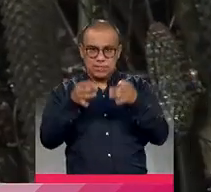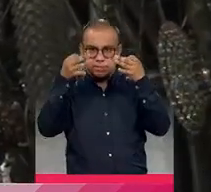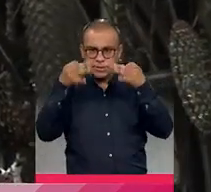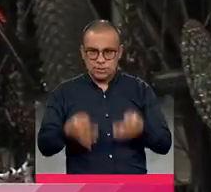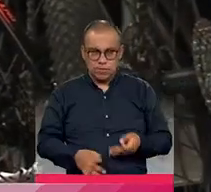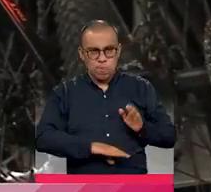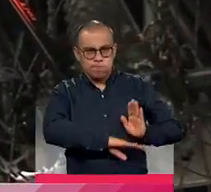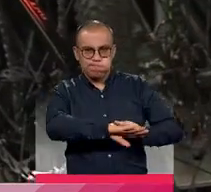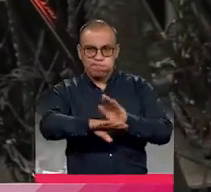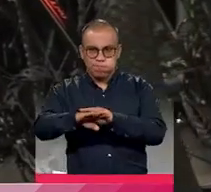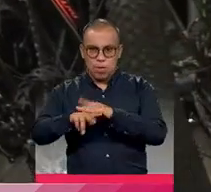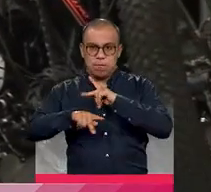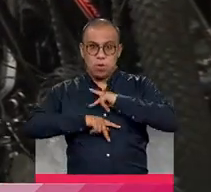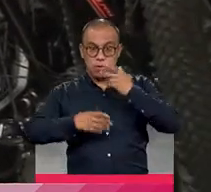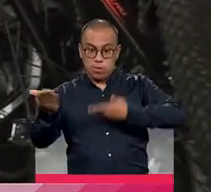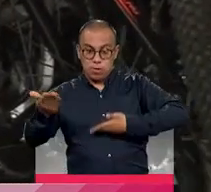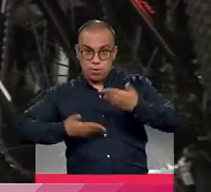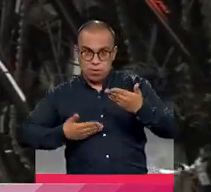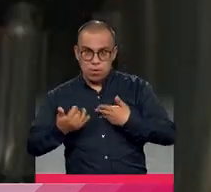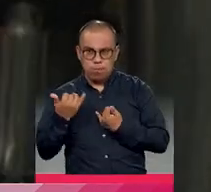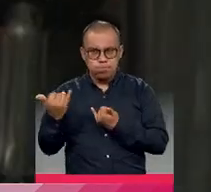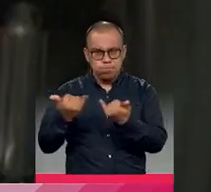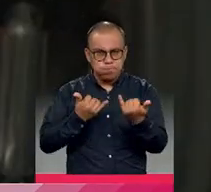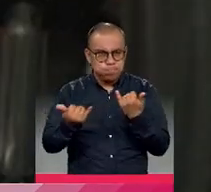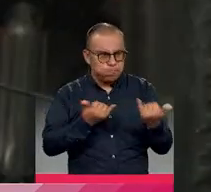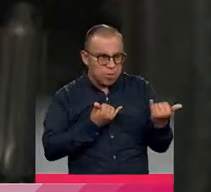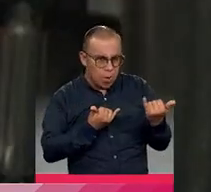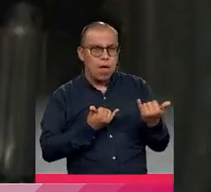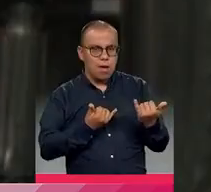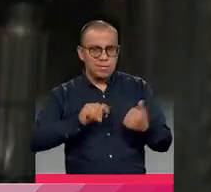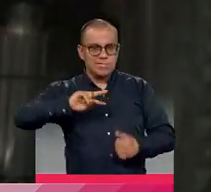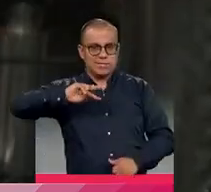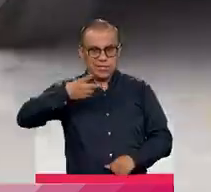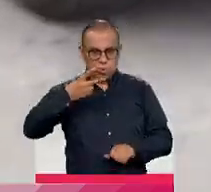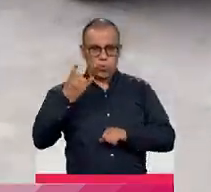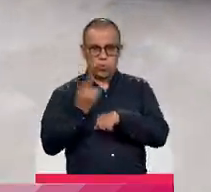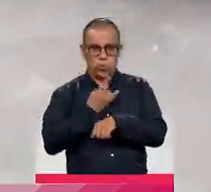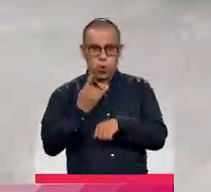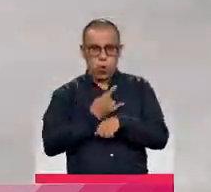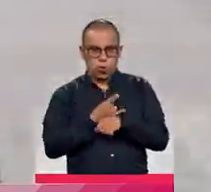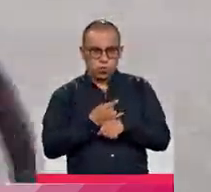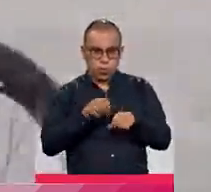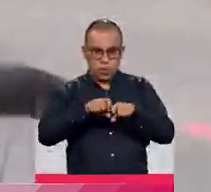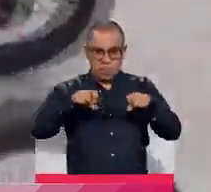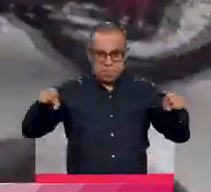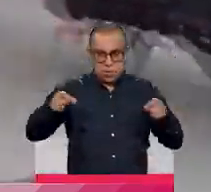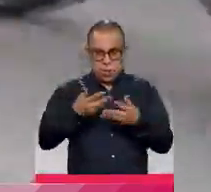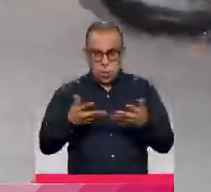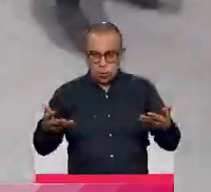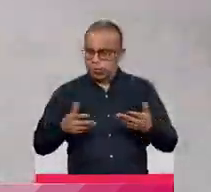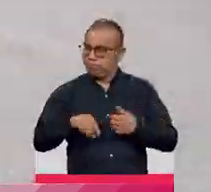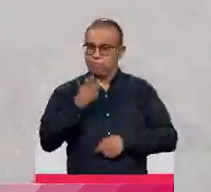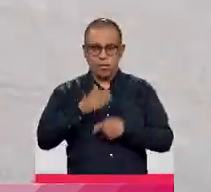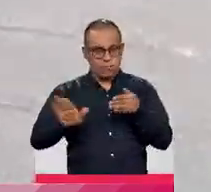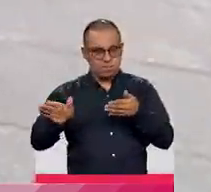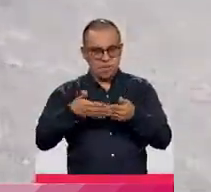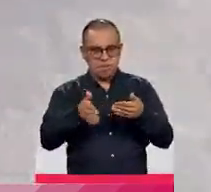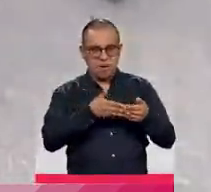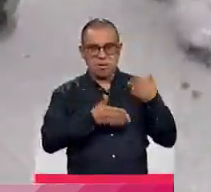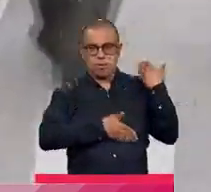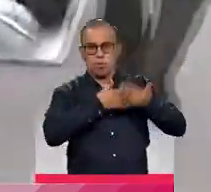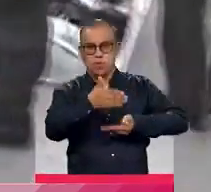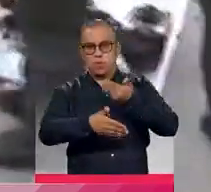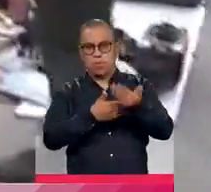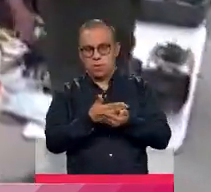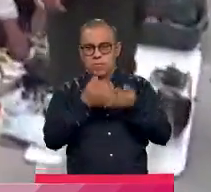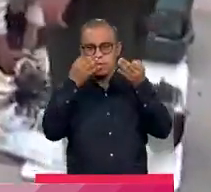advertido a los dueños de locales donde se detecten ventas de bicicletas o autopartas robadas que perderán sus negocios y que serán procesados